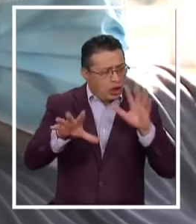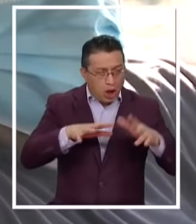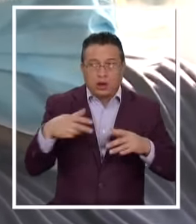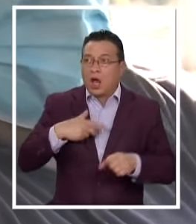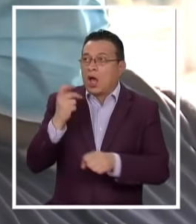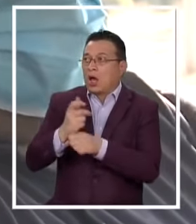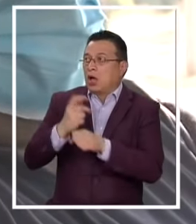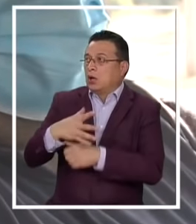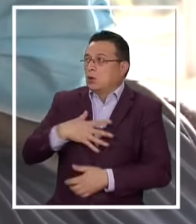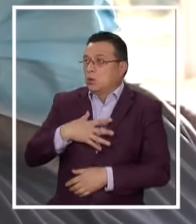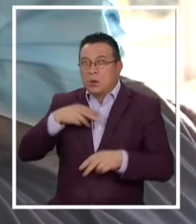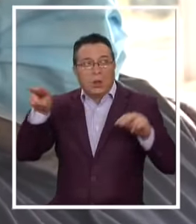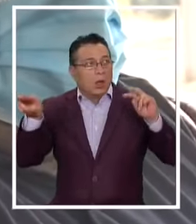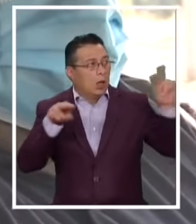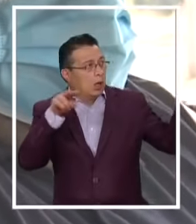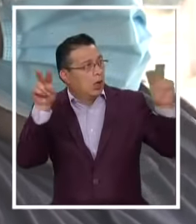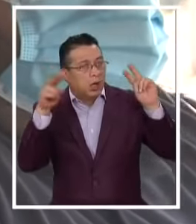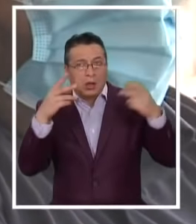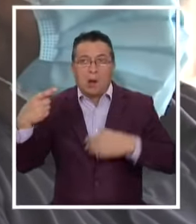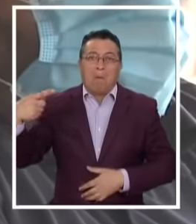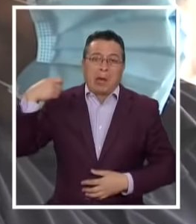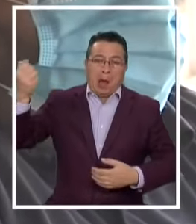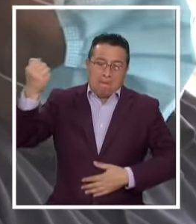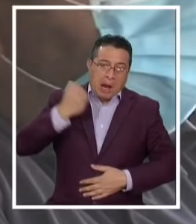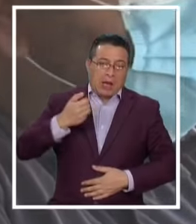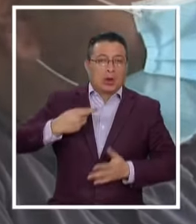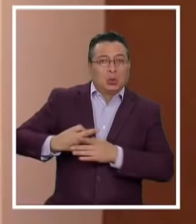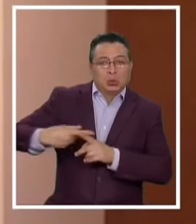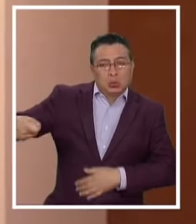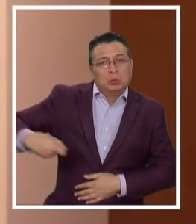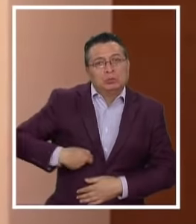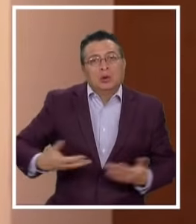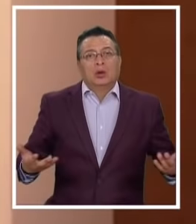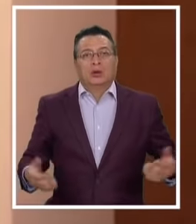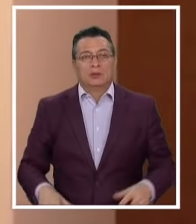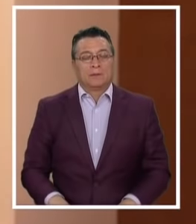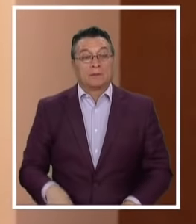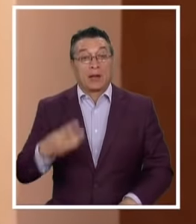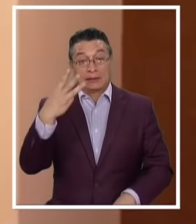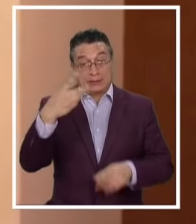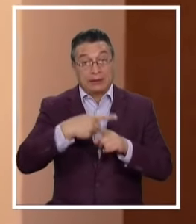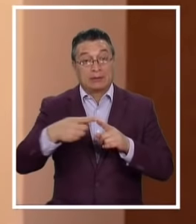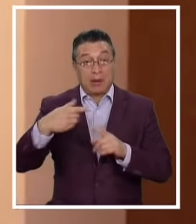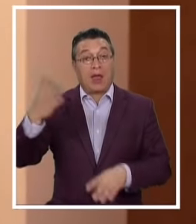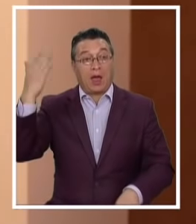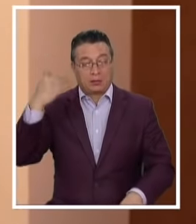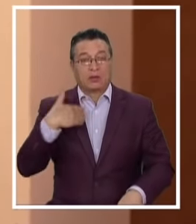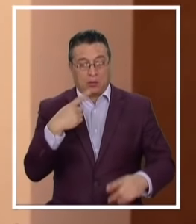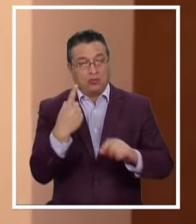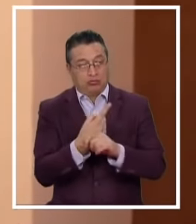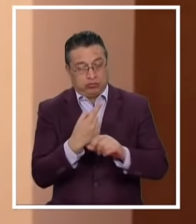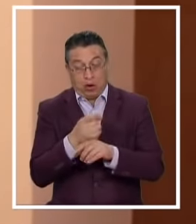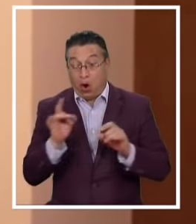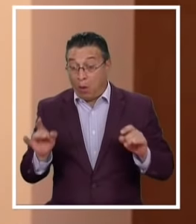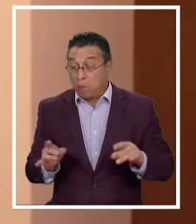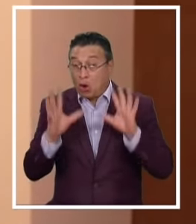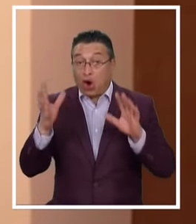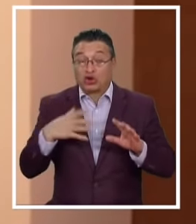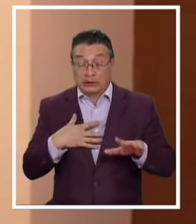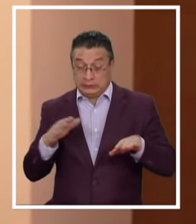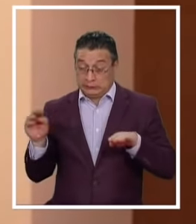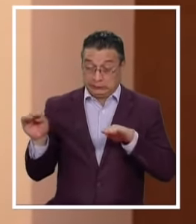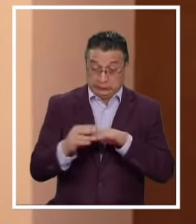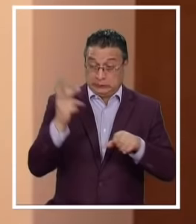los vayan a asaltar Que no los vayan a matar Que no los vayan a cuchillar Hace tres semanas atrás Ya he tenido una conversación Con ella De que en caso Que nos